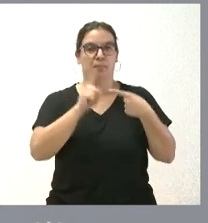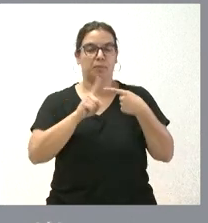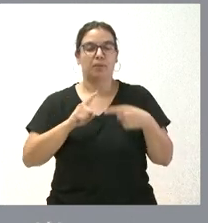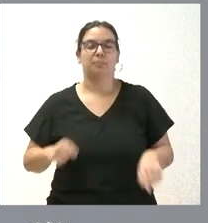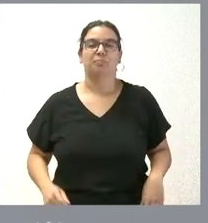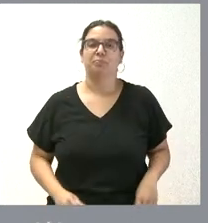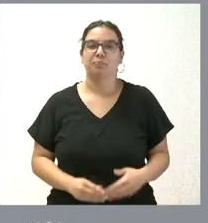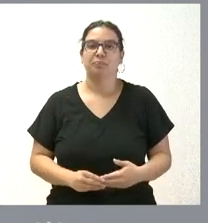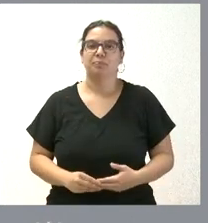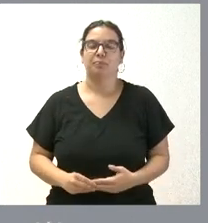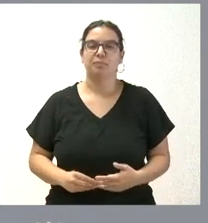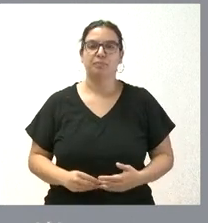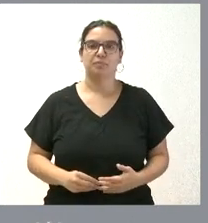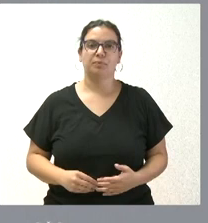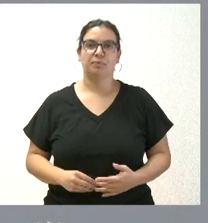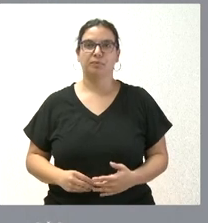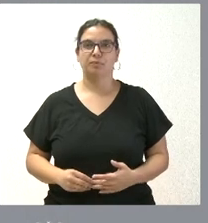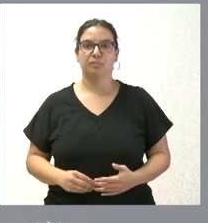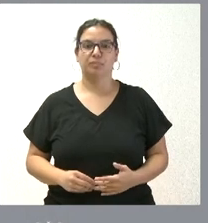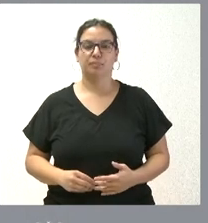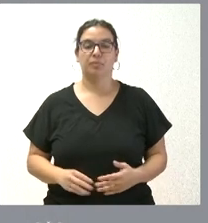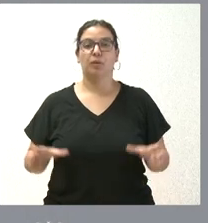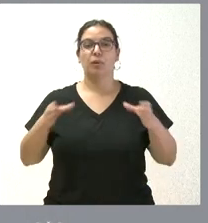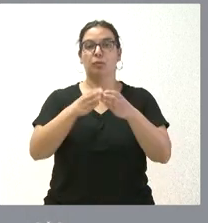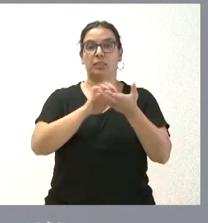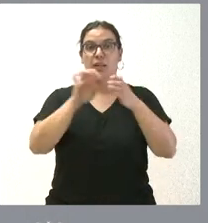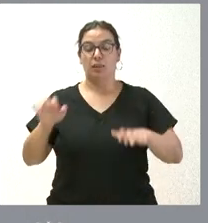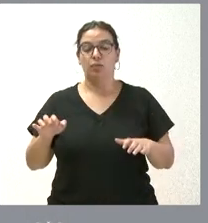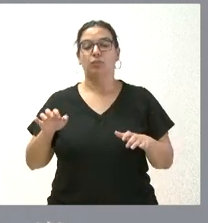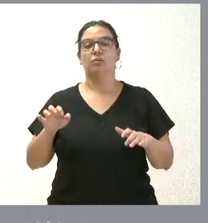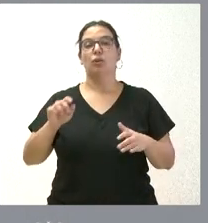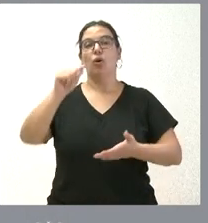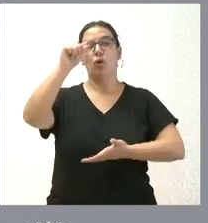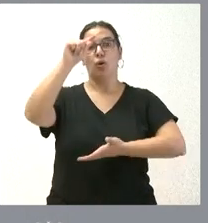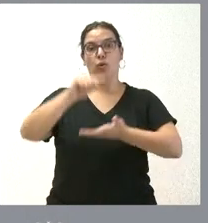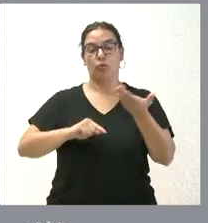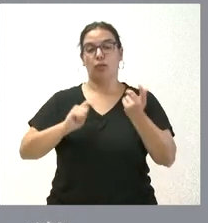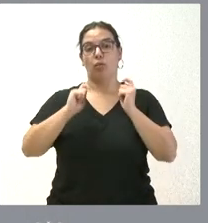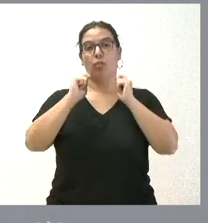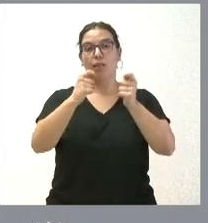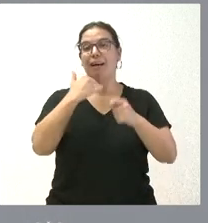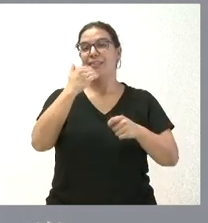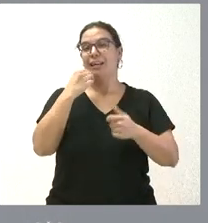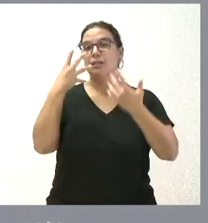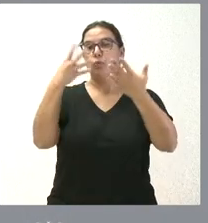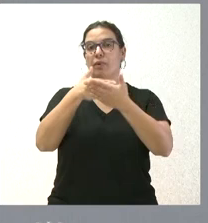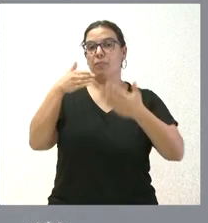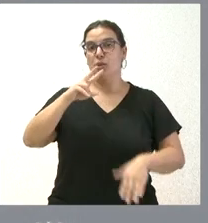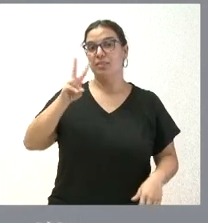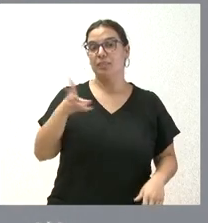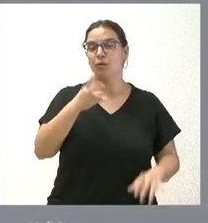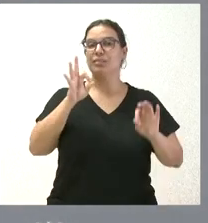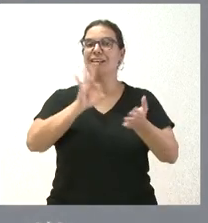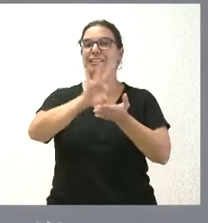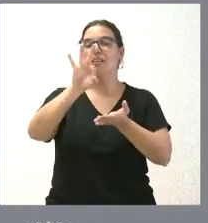Junta contrata por casi nueve millones de euros el servicio